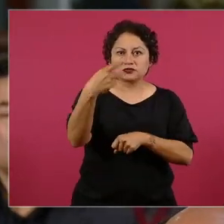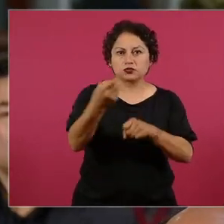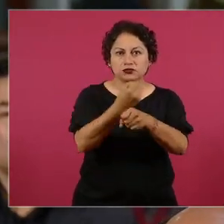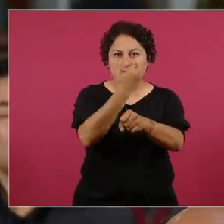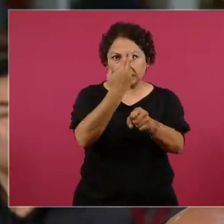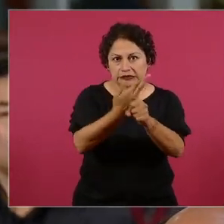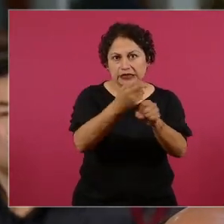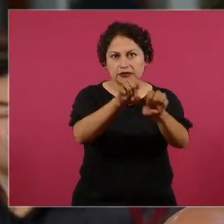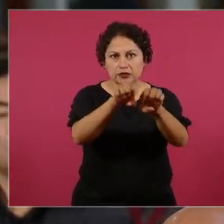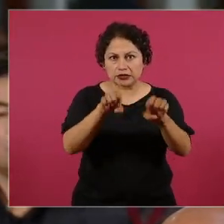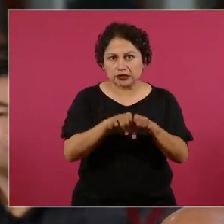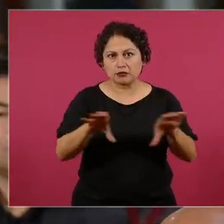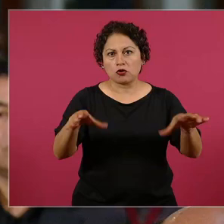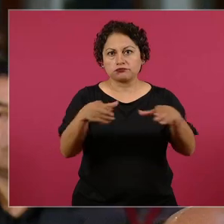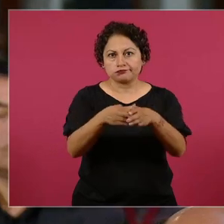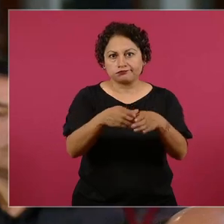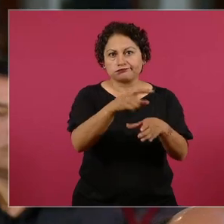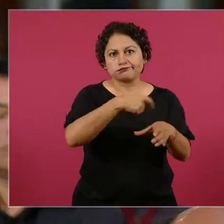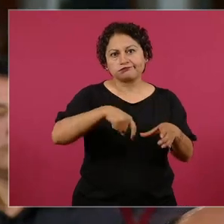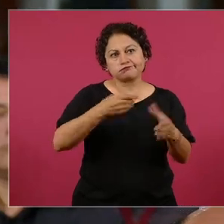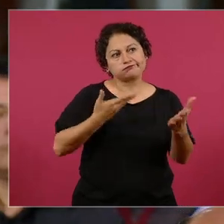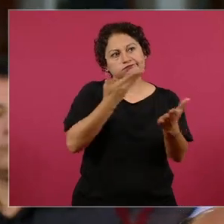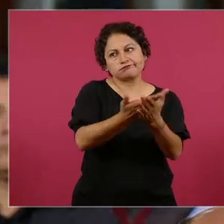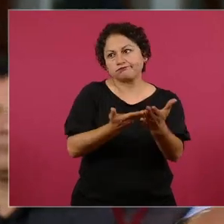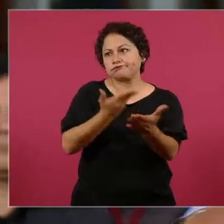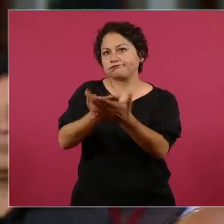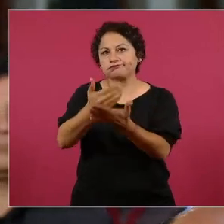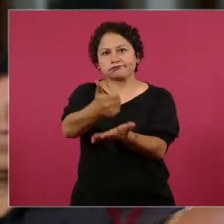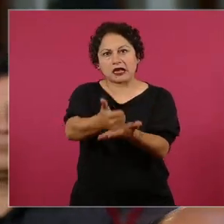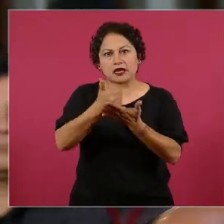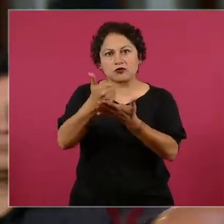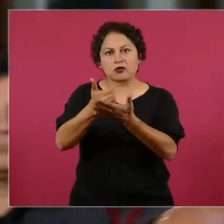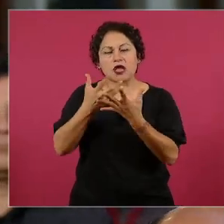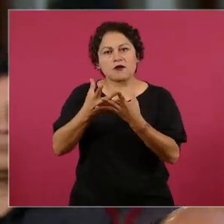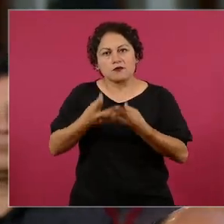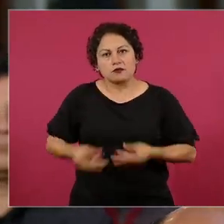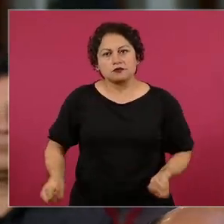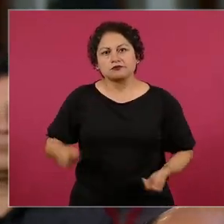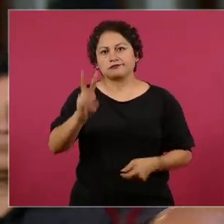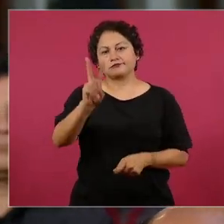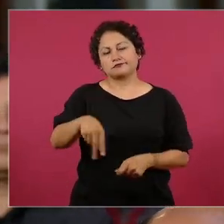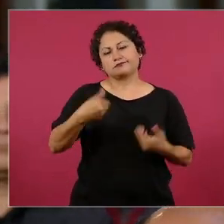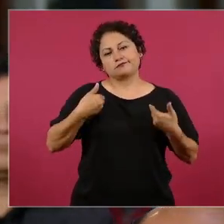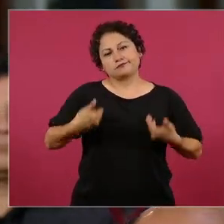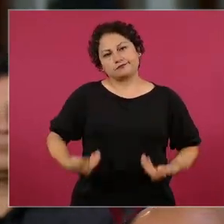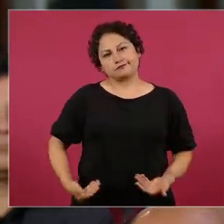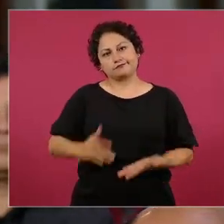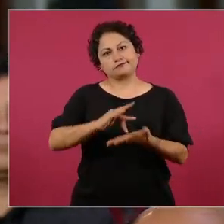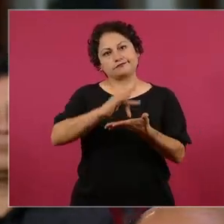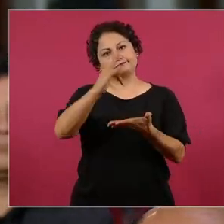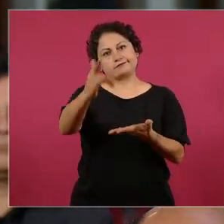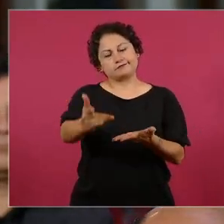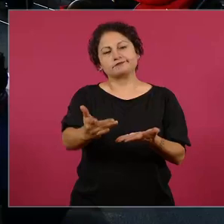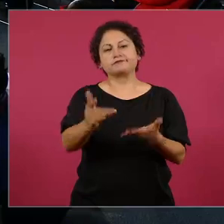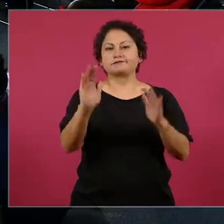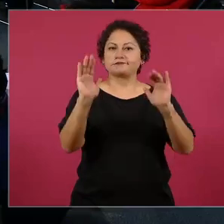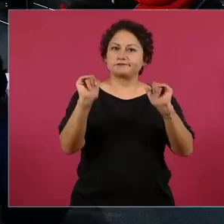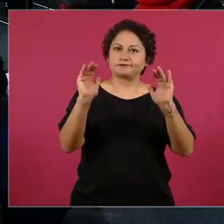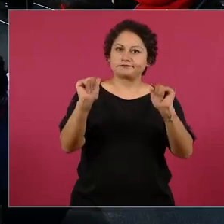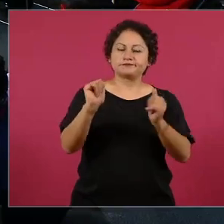planteamientos y nos ayudaron a resolverlos orgullosamente sus californianos. Me despido, muchas gracias, presidente, por todo. También